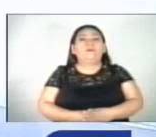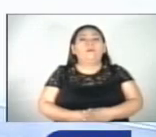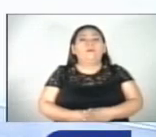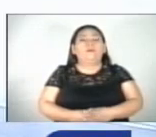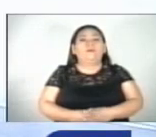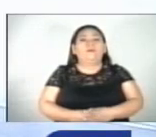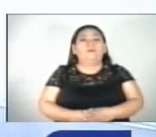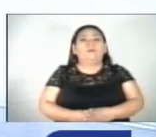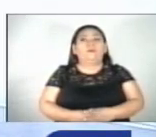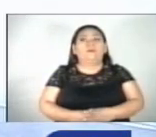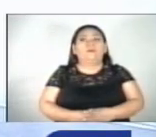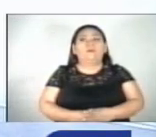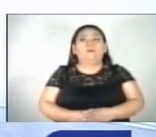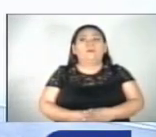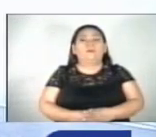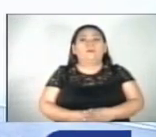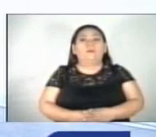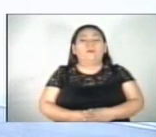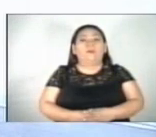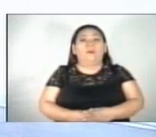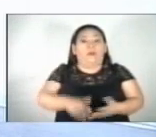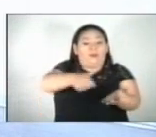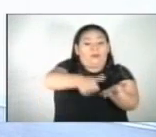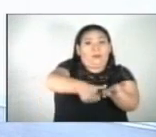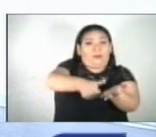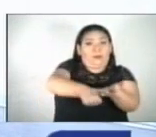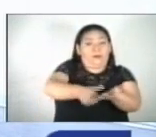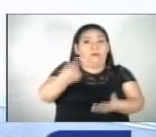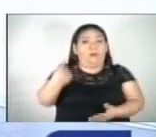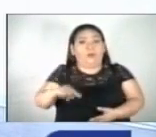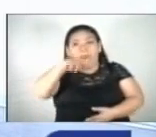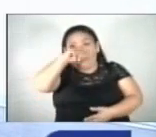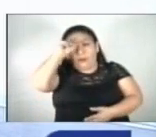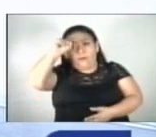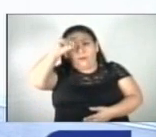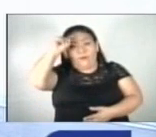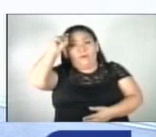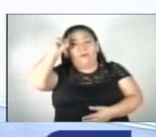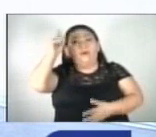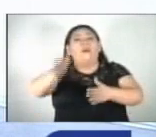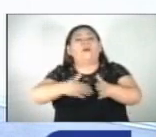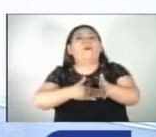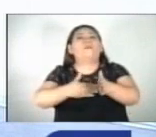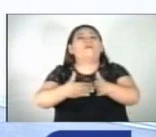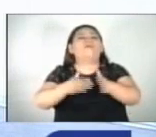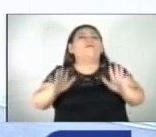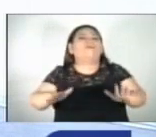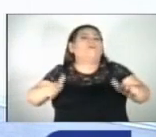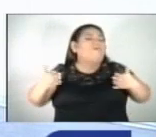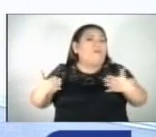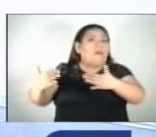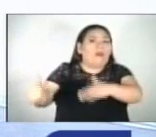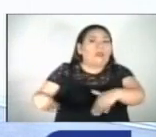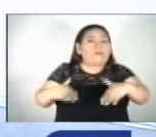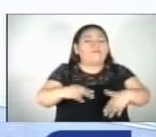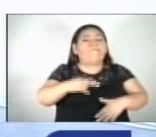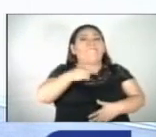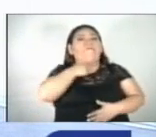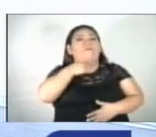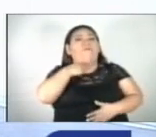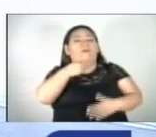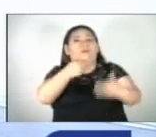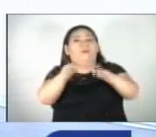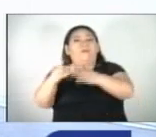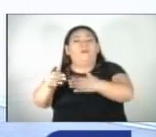Los nuevos alcaldes iniciarán su gestión en medio de incertidumbre para el desarrollo de sus actividades y servicios en las